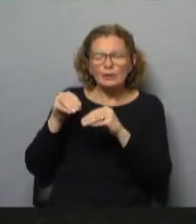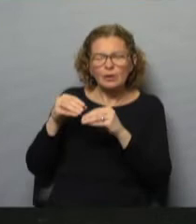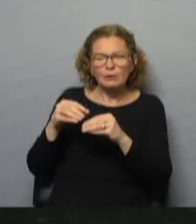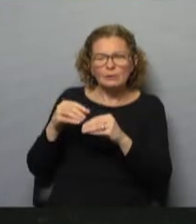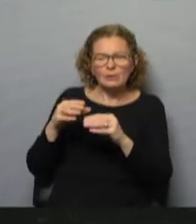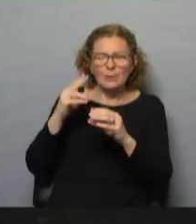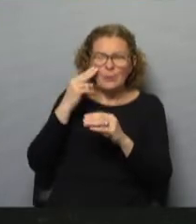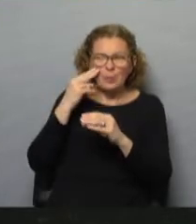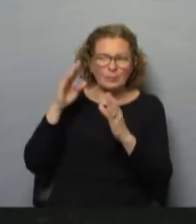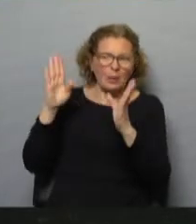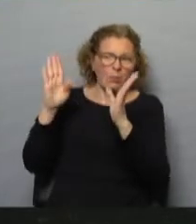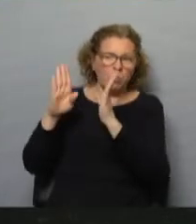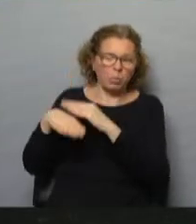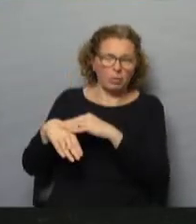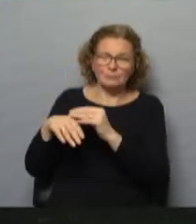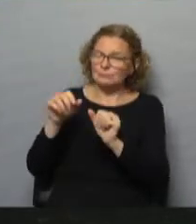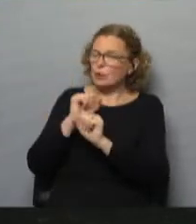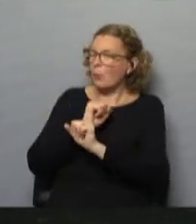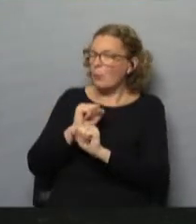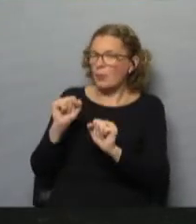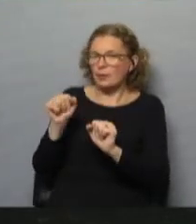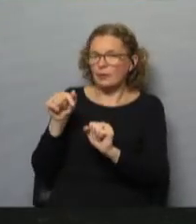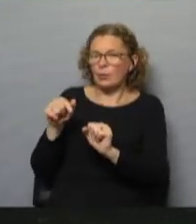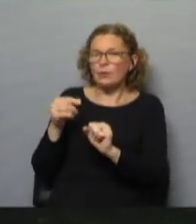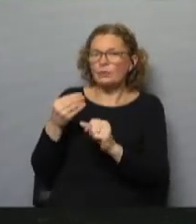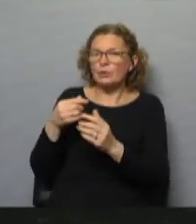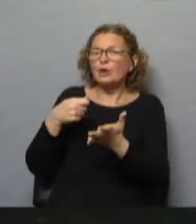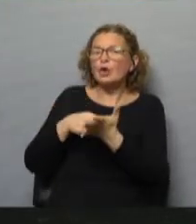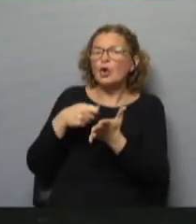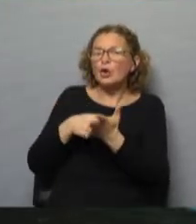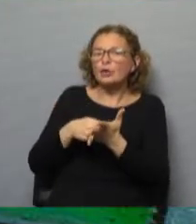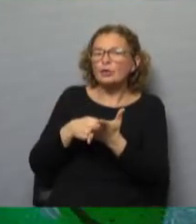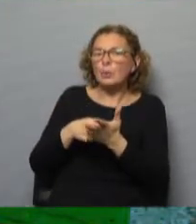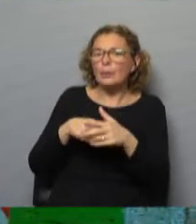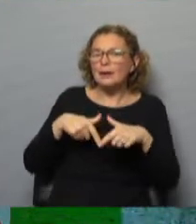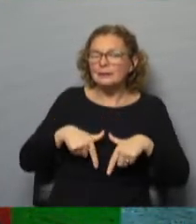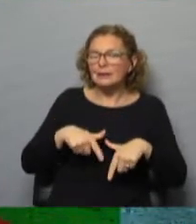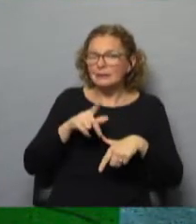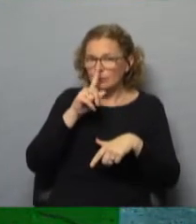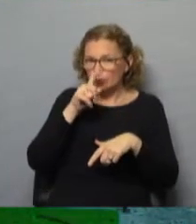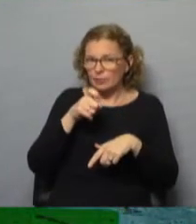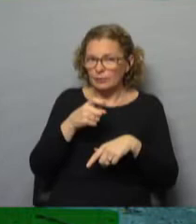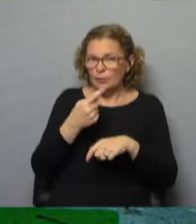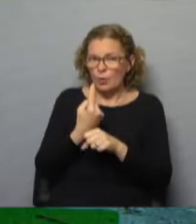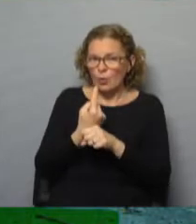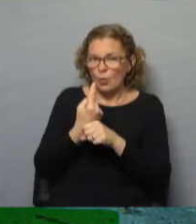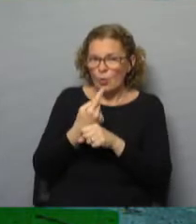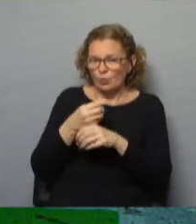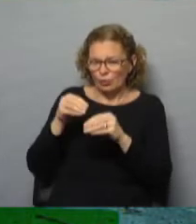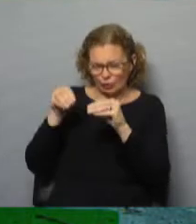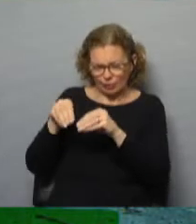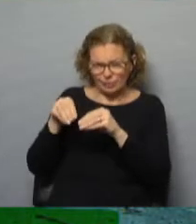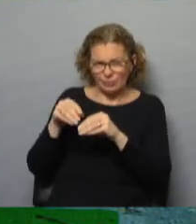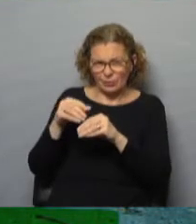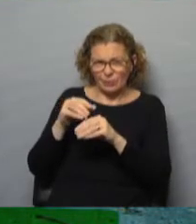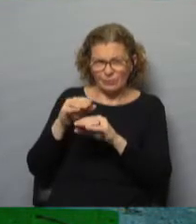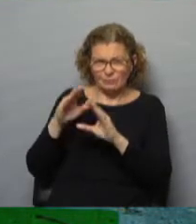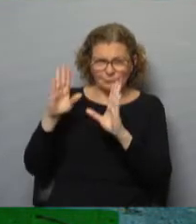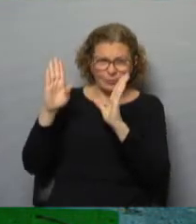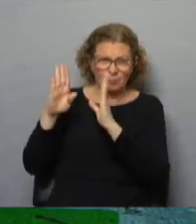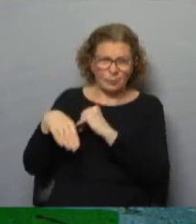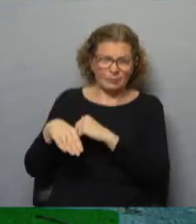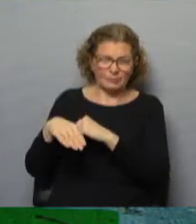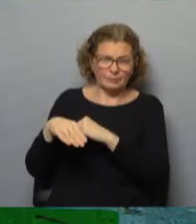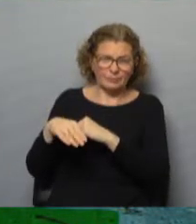inutilizable, no se puede utilizar más. ¿Cuánto es el costo que tiene esto para la Intendencia de Montevideo? Un contenedor de este estilo que las partes